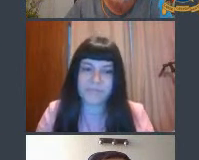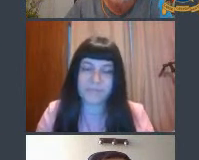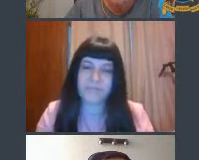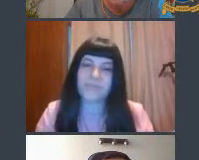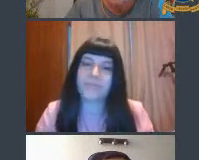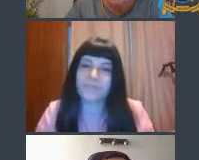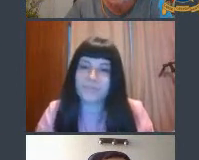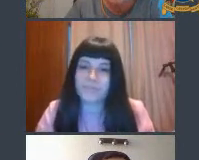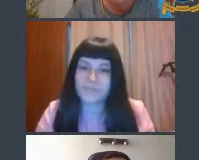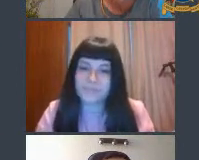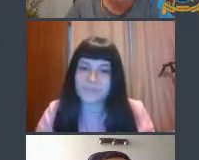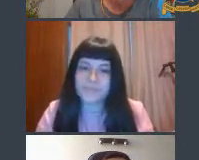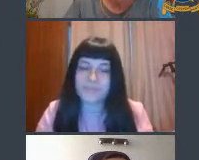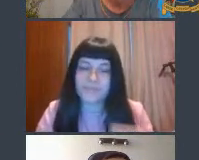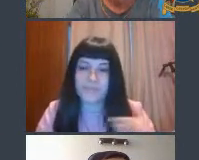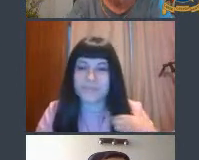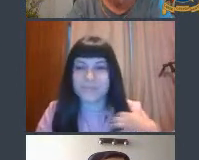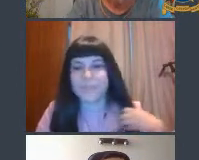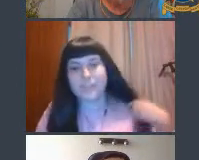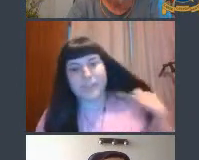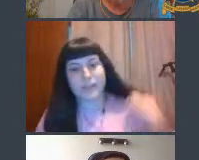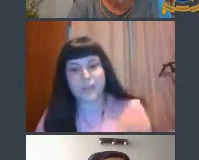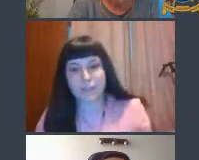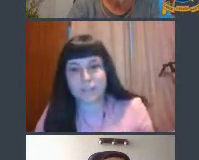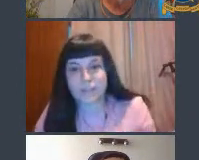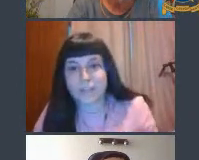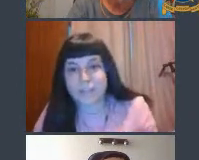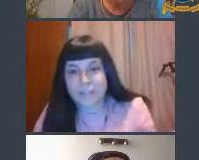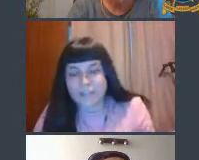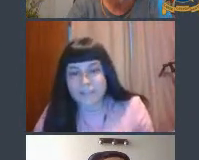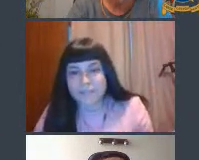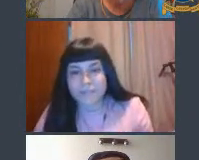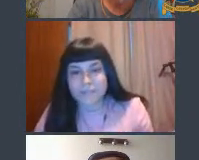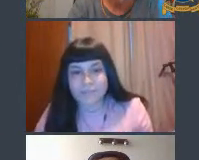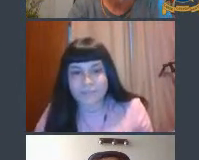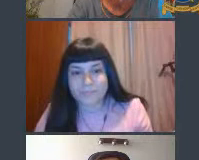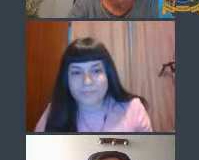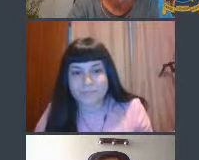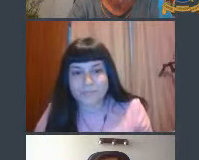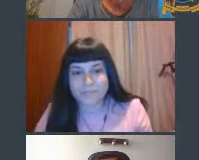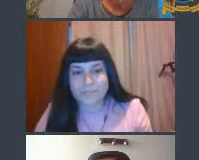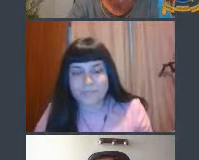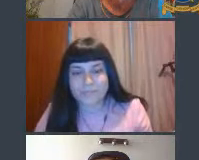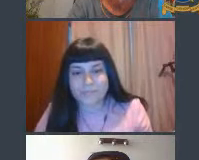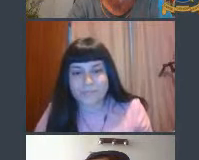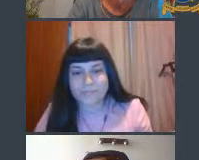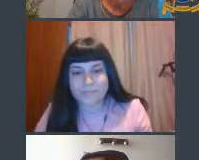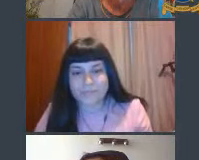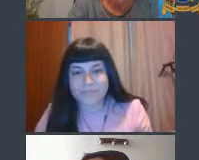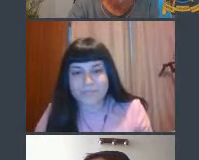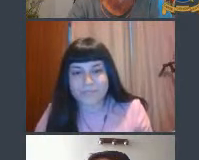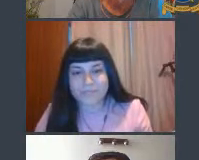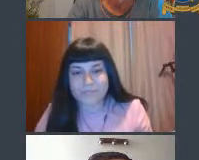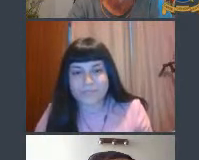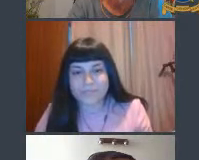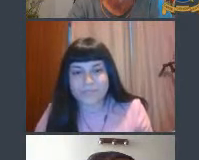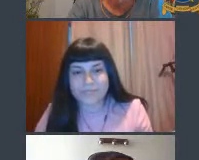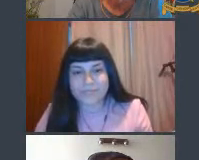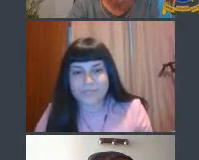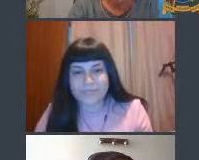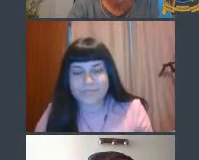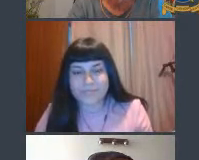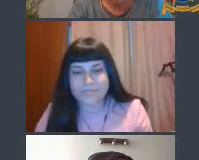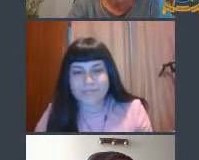conversar. Yo tengo la suerte de trabajar con algunos de ellos. Alguna iniciativa le contaré por ahí que tenemos con Natalia, de la Universidad Complutense, a quien quiero aprovechar